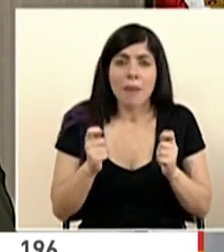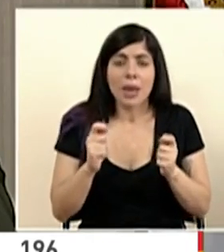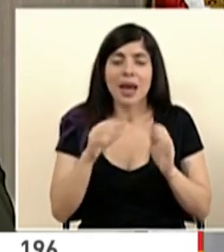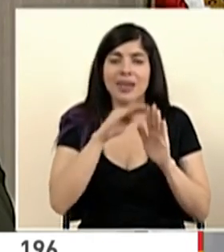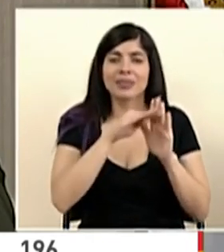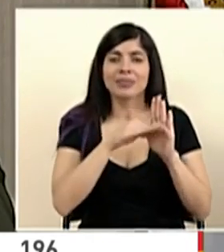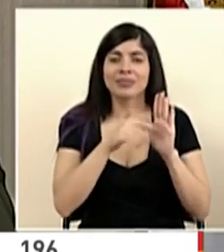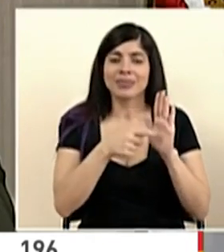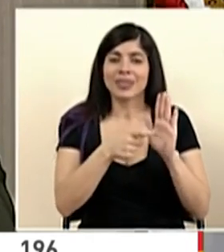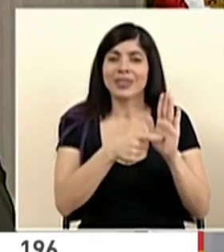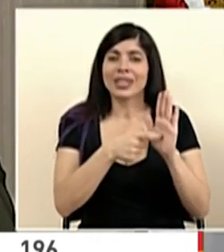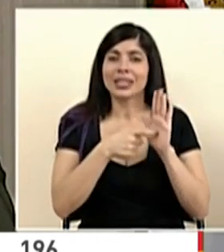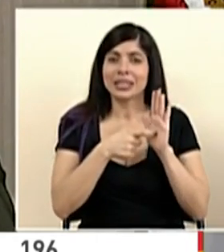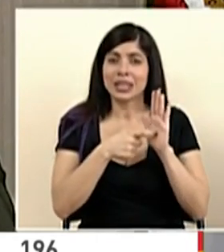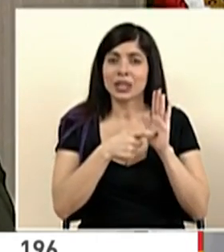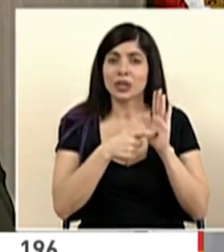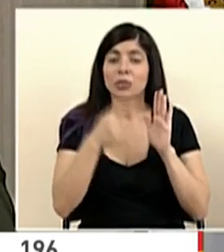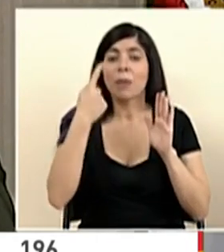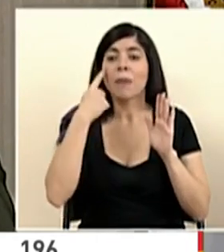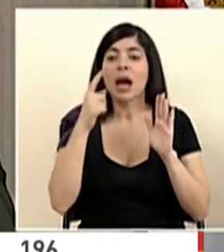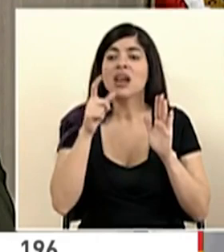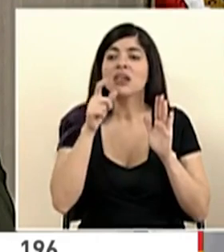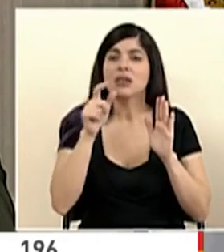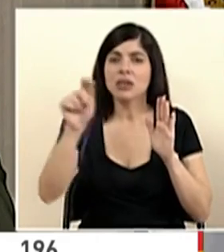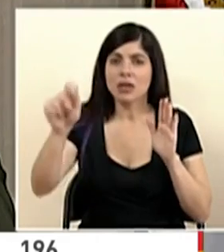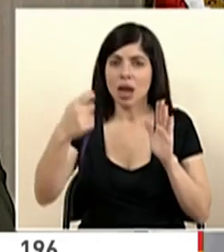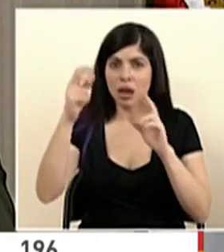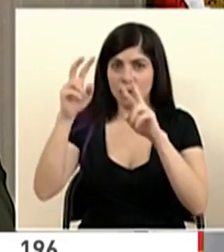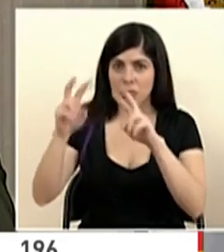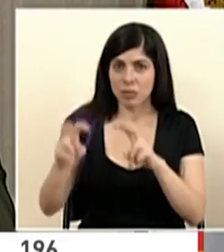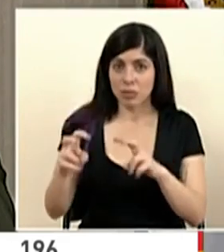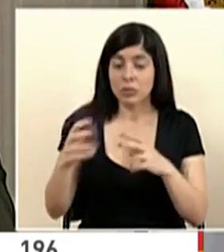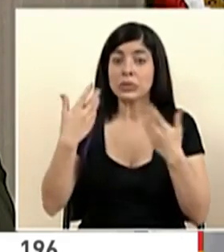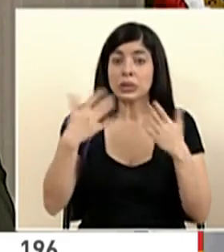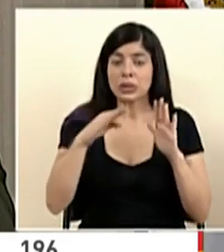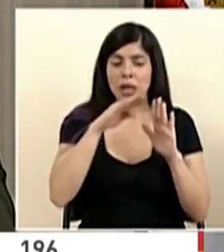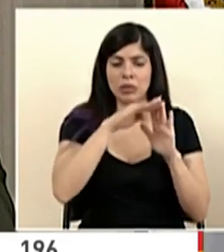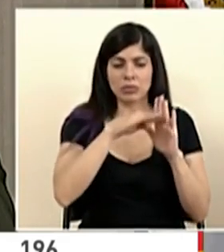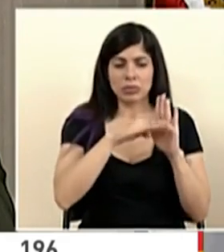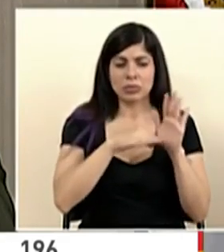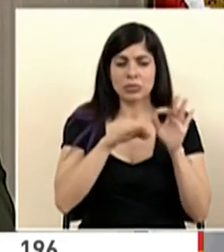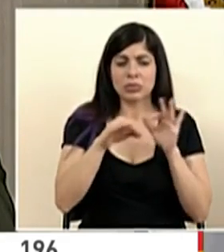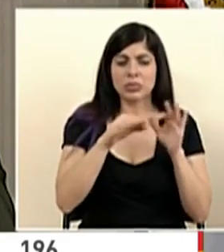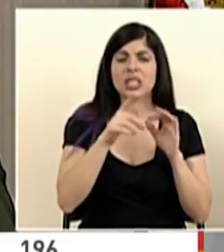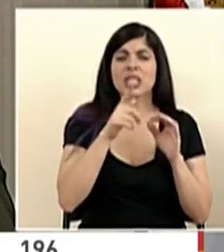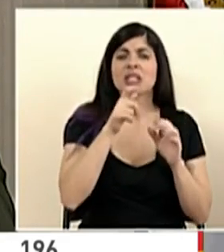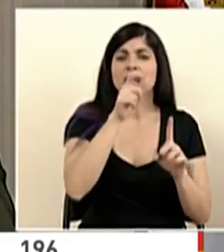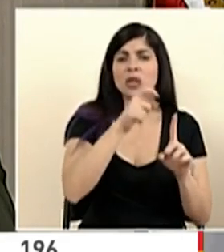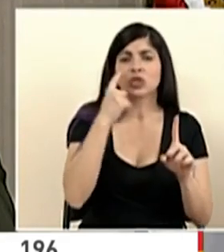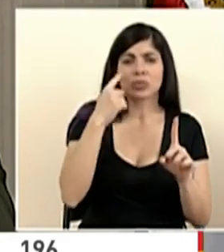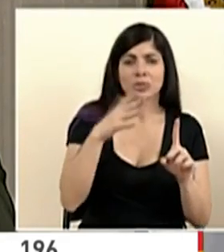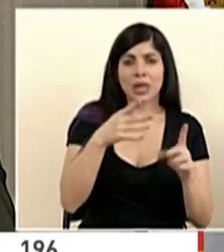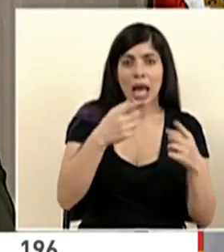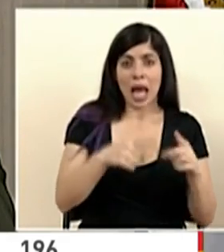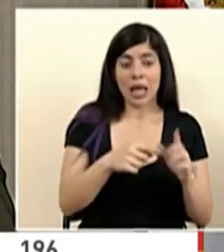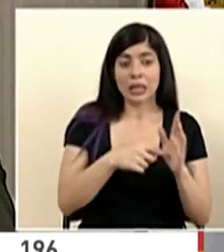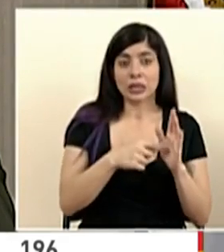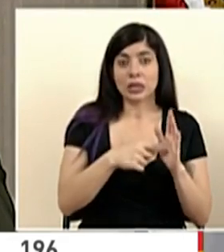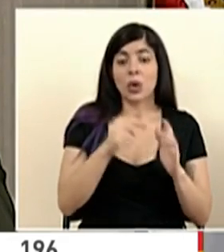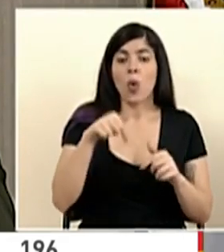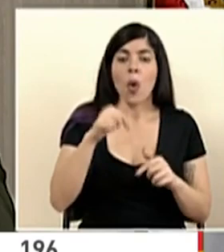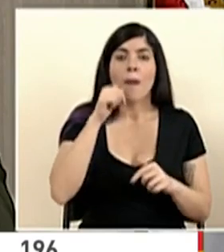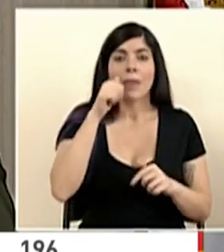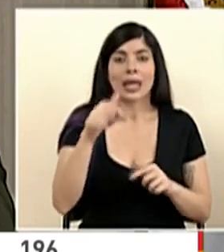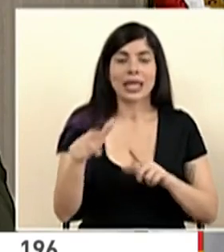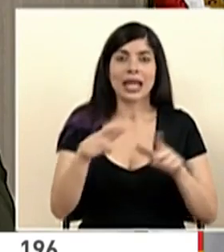criterios para lo que se muestrea. Hemos hecho la definición, incluso ya entre hoy y mañana se emite la última